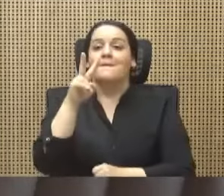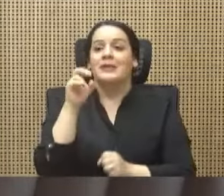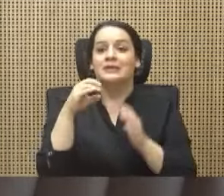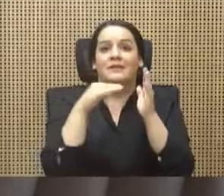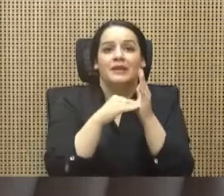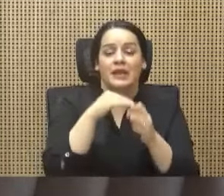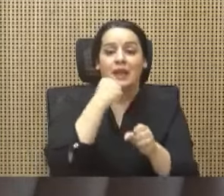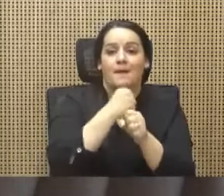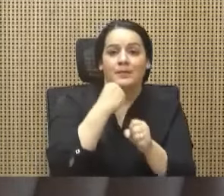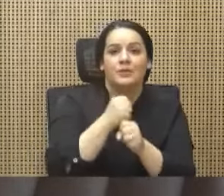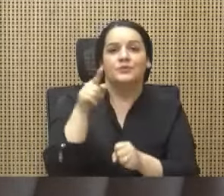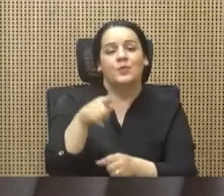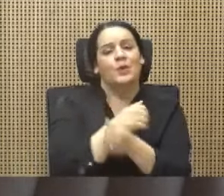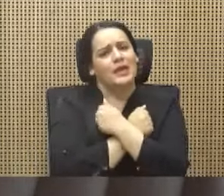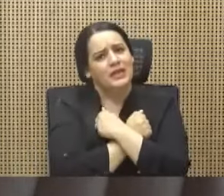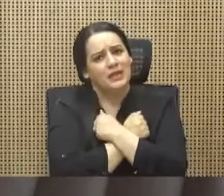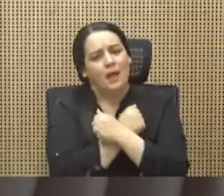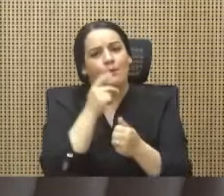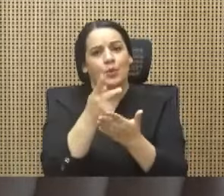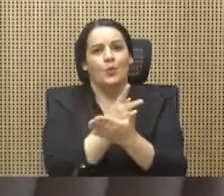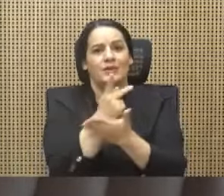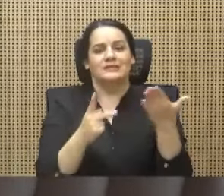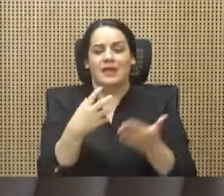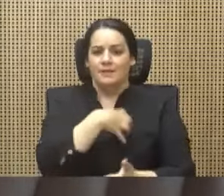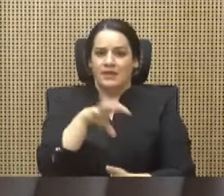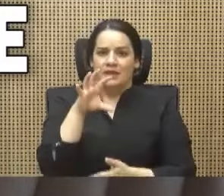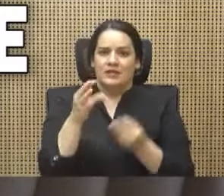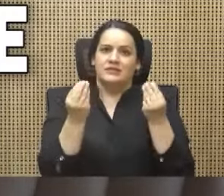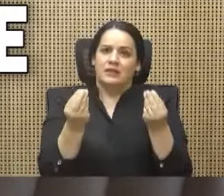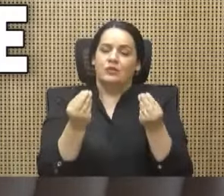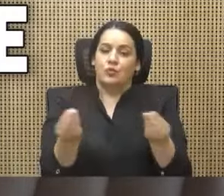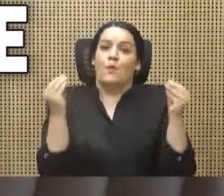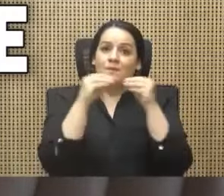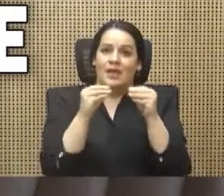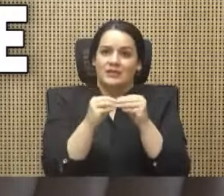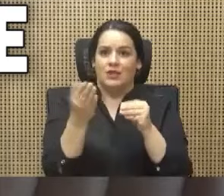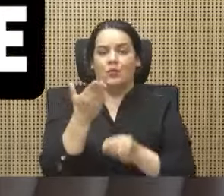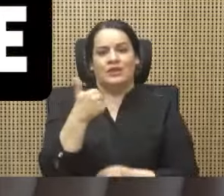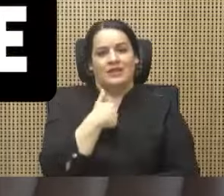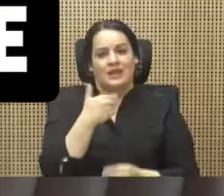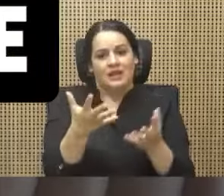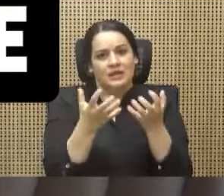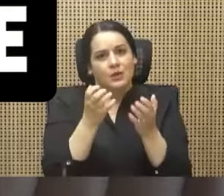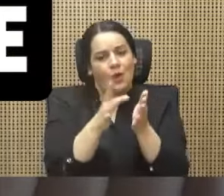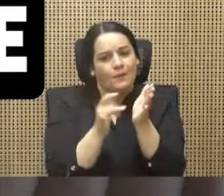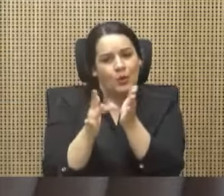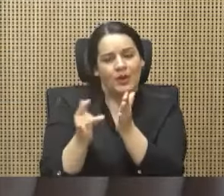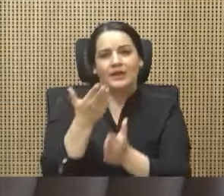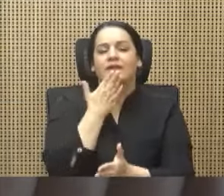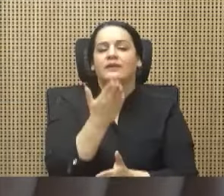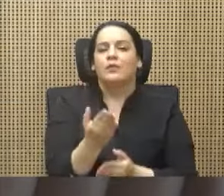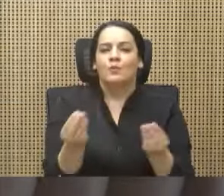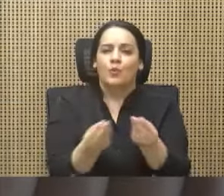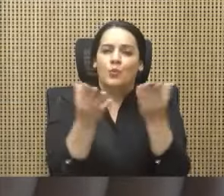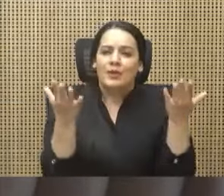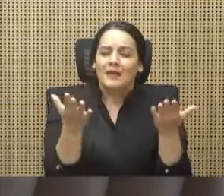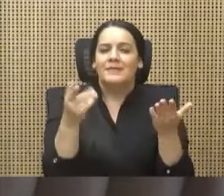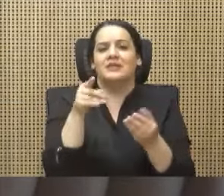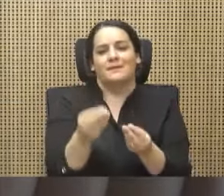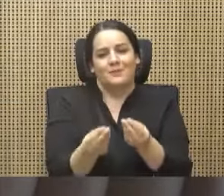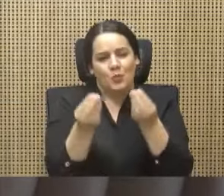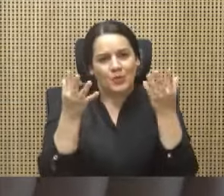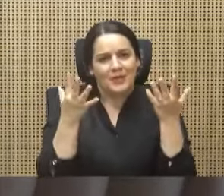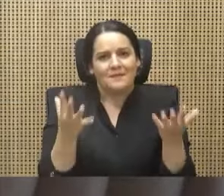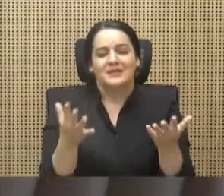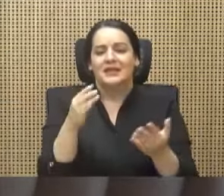su querida provincia, que merece tanto más de lo que tiene. Y además quiero aprovechar para agradecerle públicamente, don Jason, públicamente, y